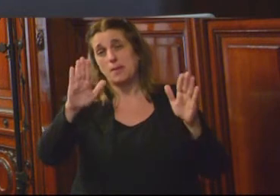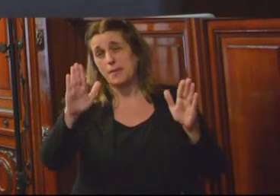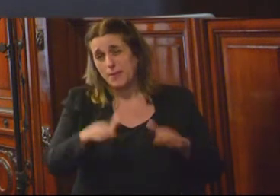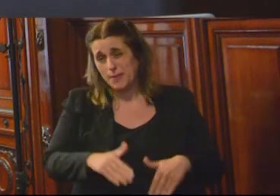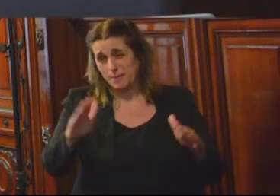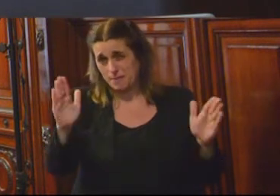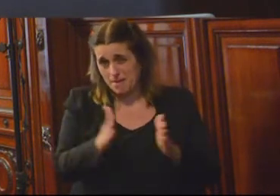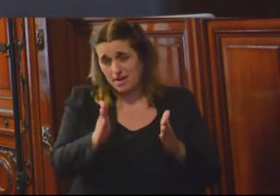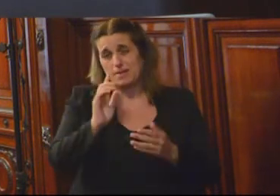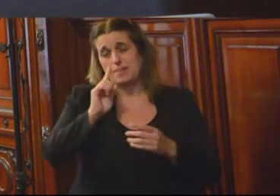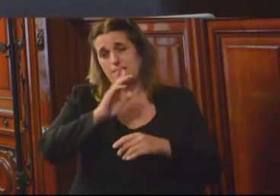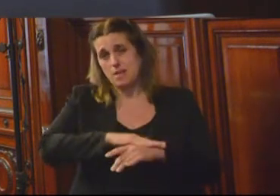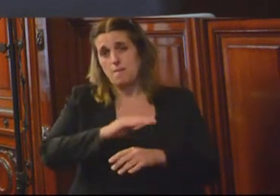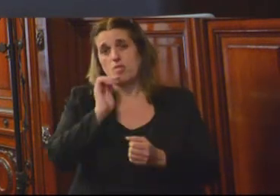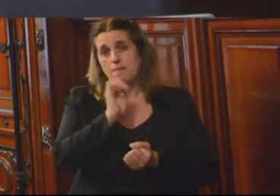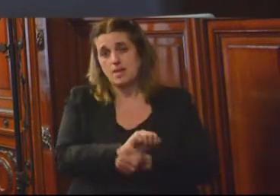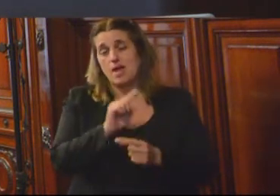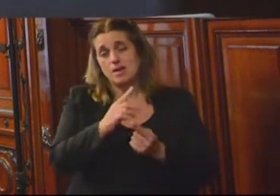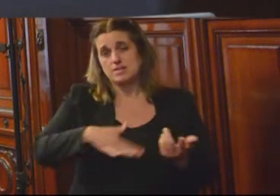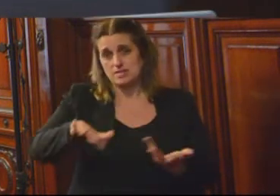del sistema penal en estos casos. Gracias.